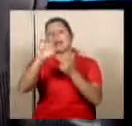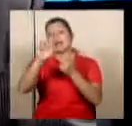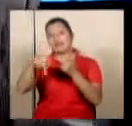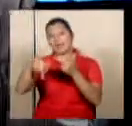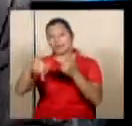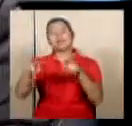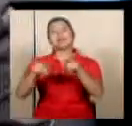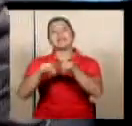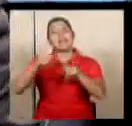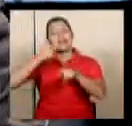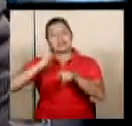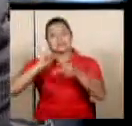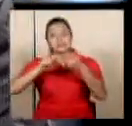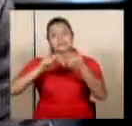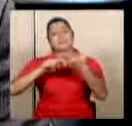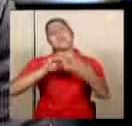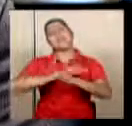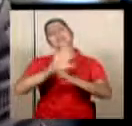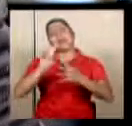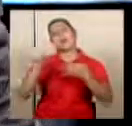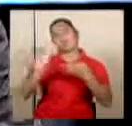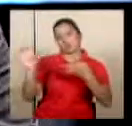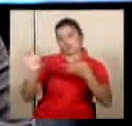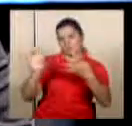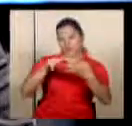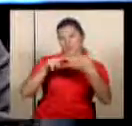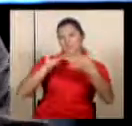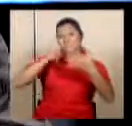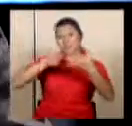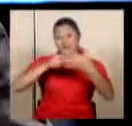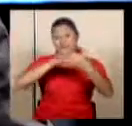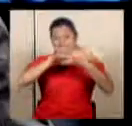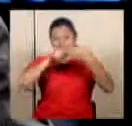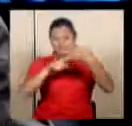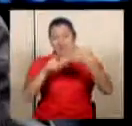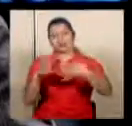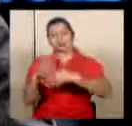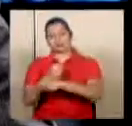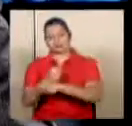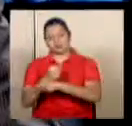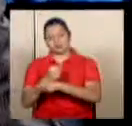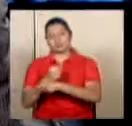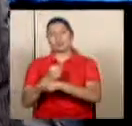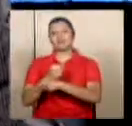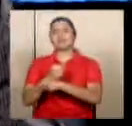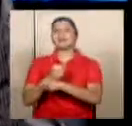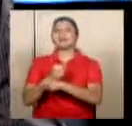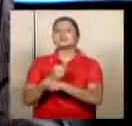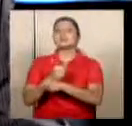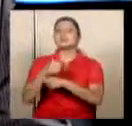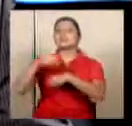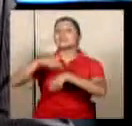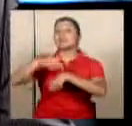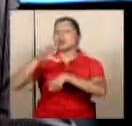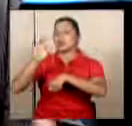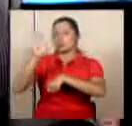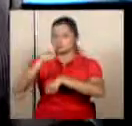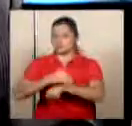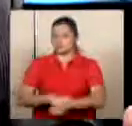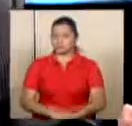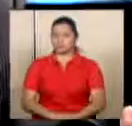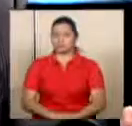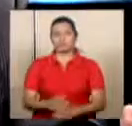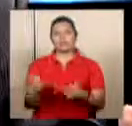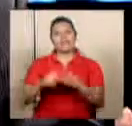estuvieron anoche y por supuesto don Victor Emilio con sus aportes todo eso lo vamos a tener mañana en un resumen a partir de las 9 de la noche